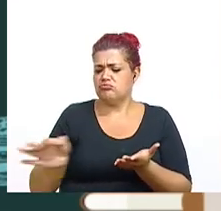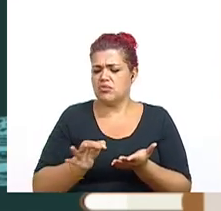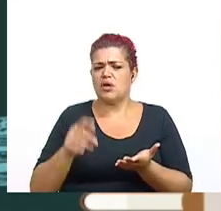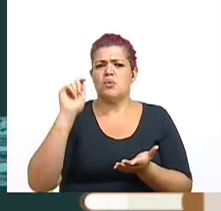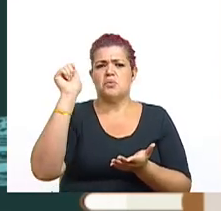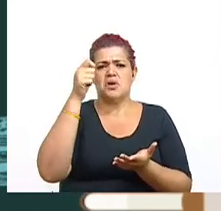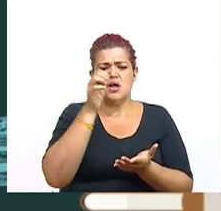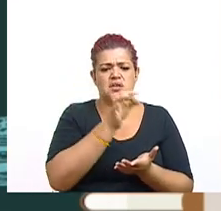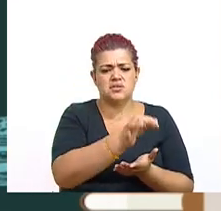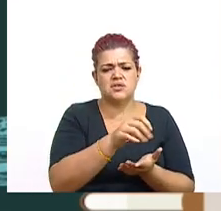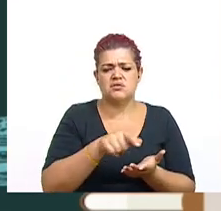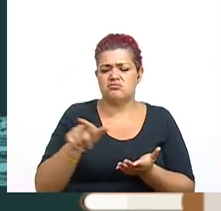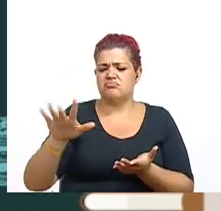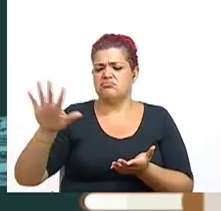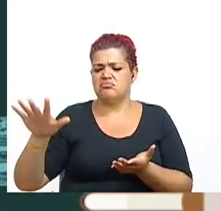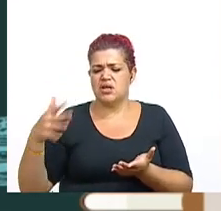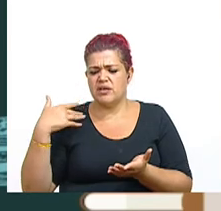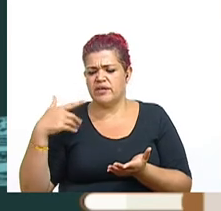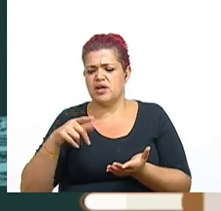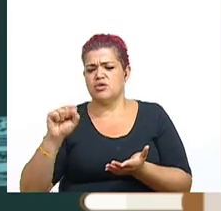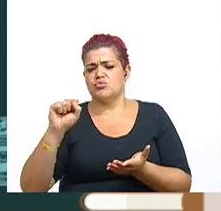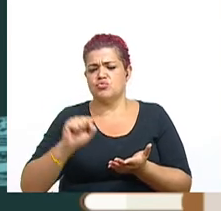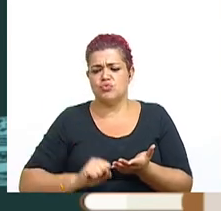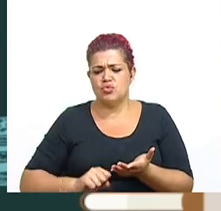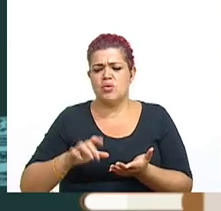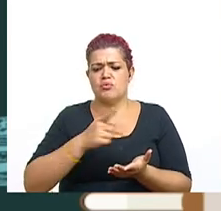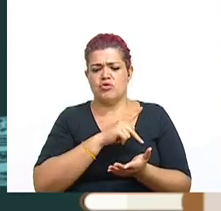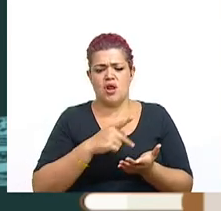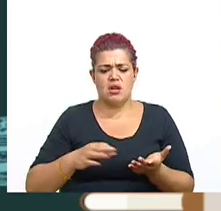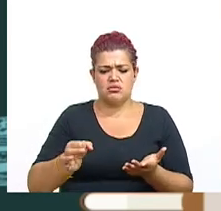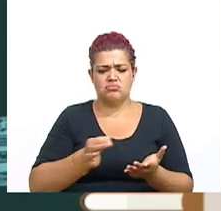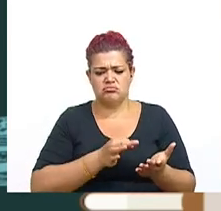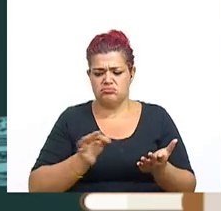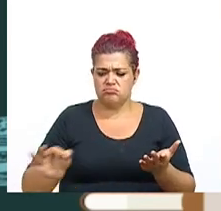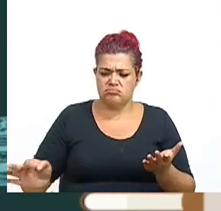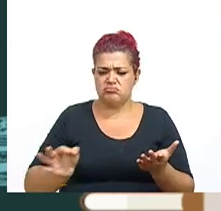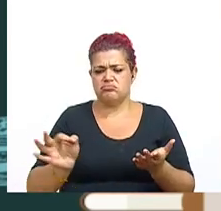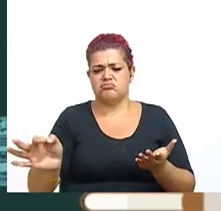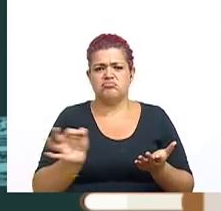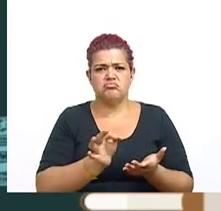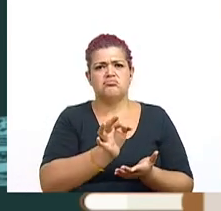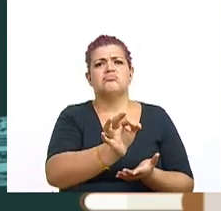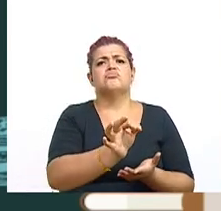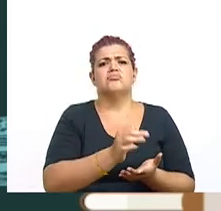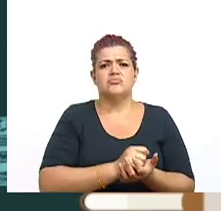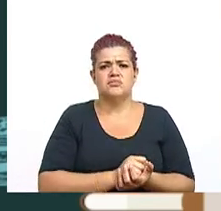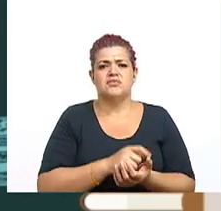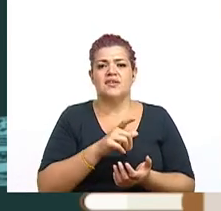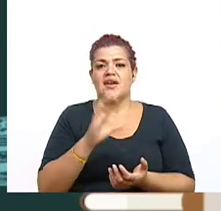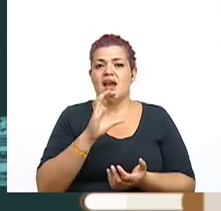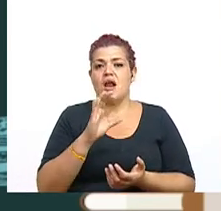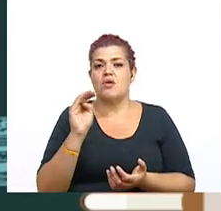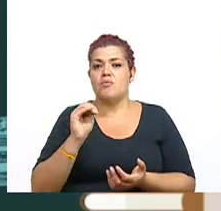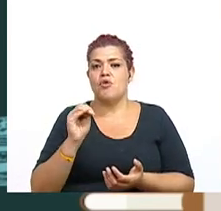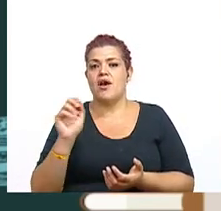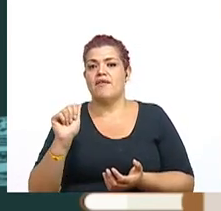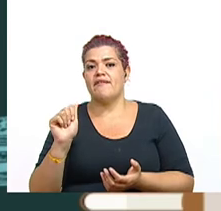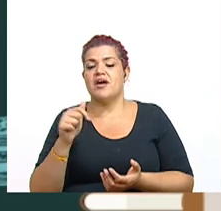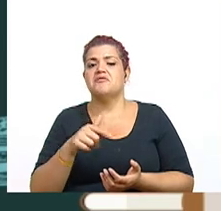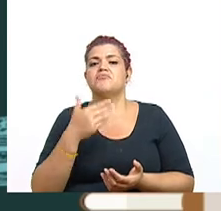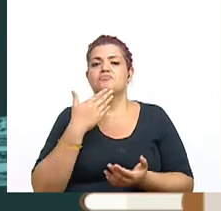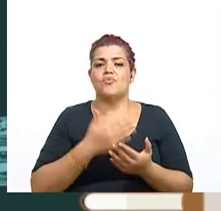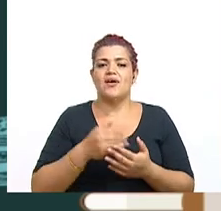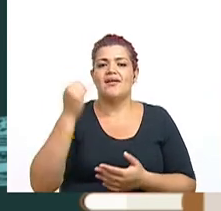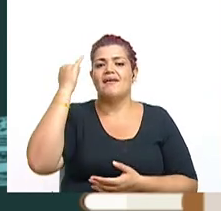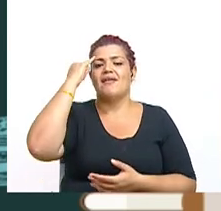Guanacaste, el Caribe, la zona sur, Punta Arenas, a Occidente. Don Carlos Monge Alfaro, maravillosa la